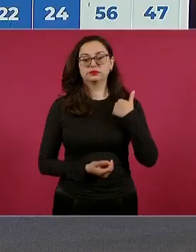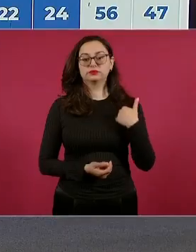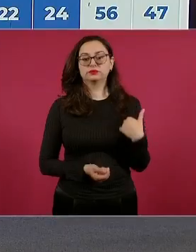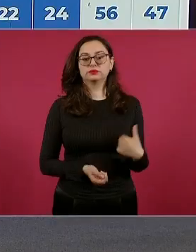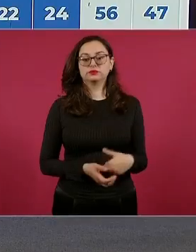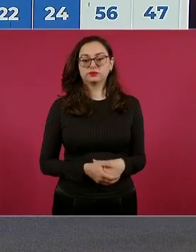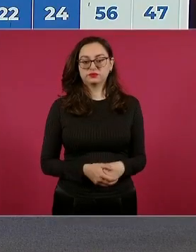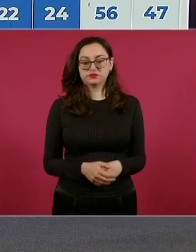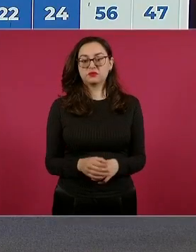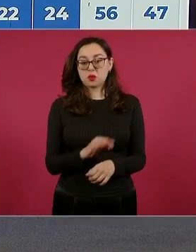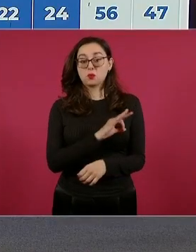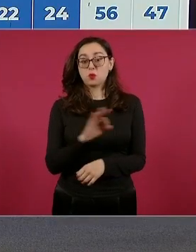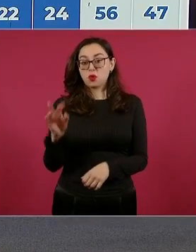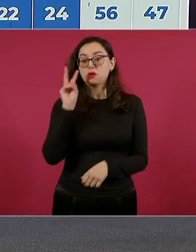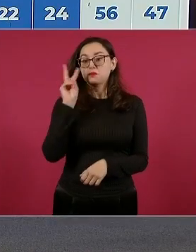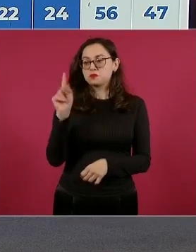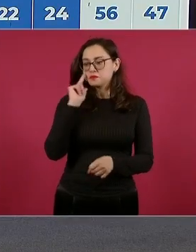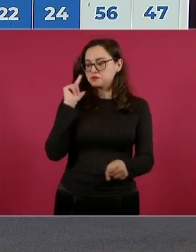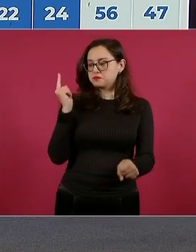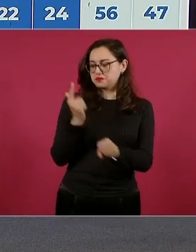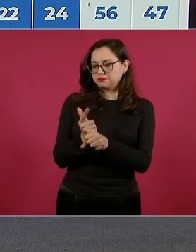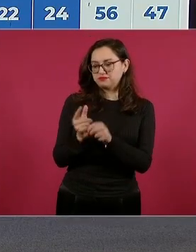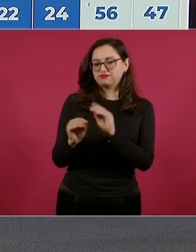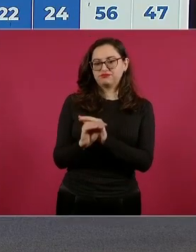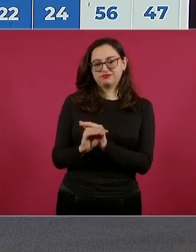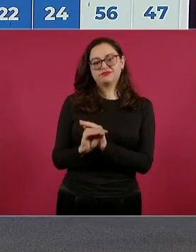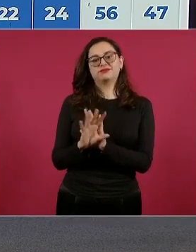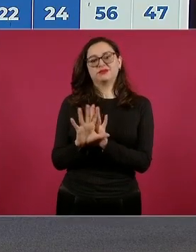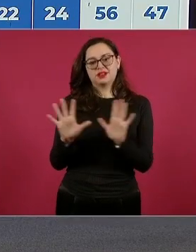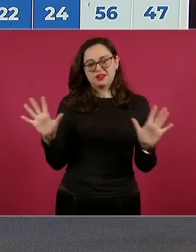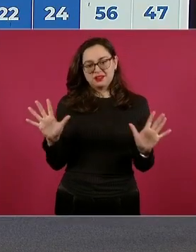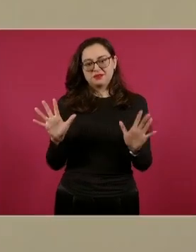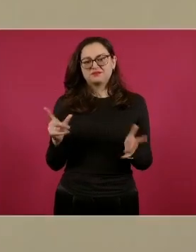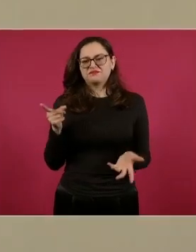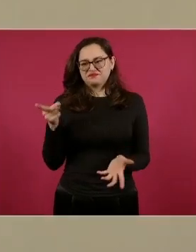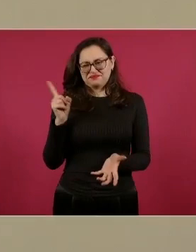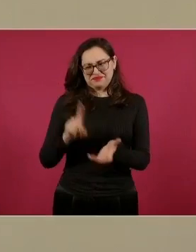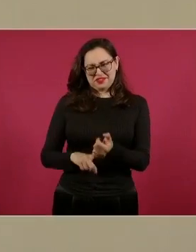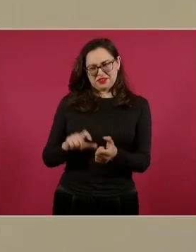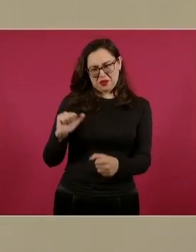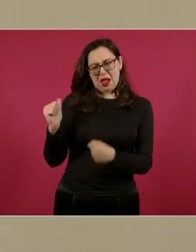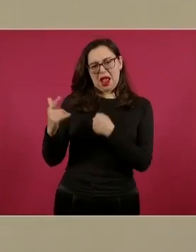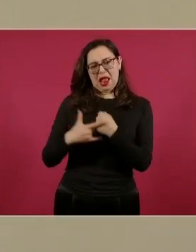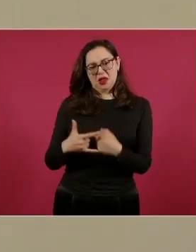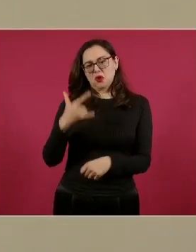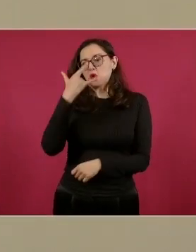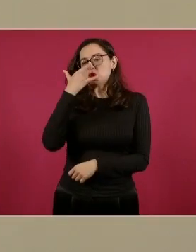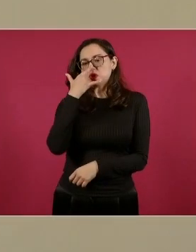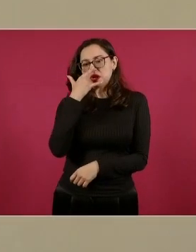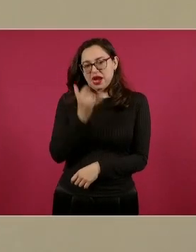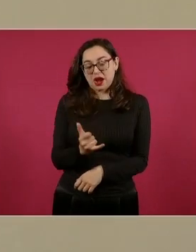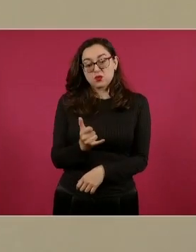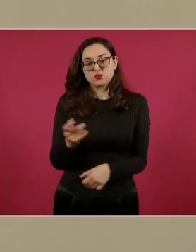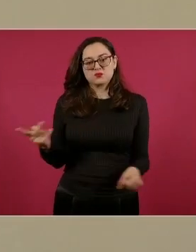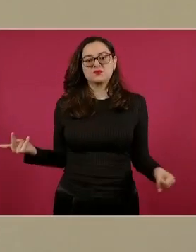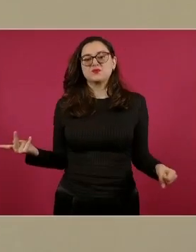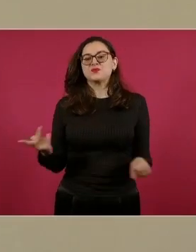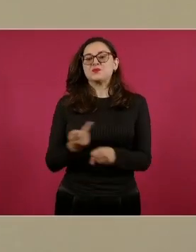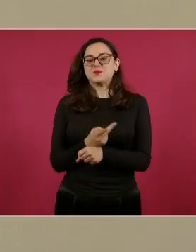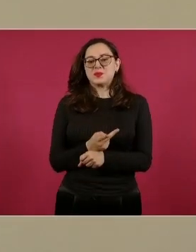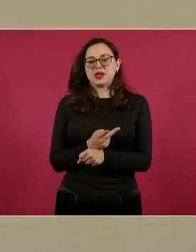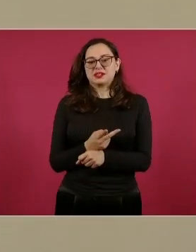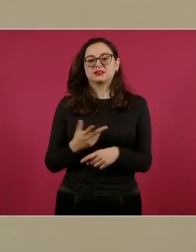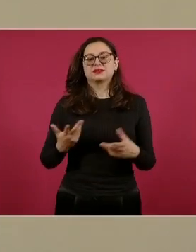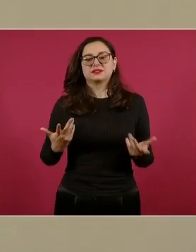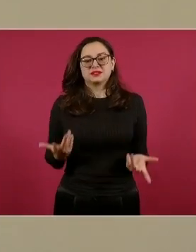queda claro que en el Poder Judicial algo pasa y todos quieren o todas